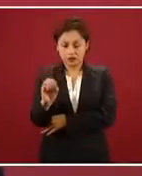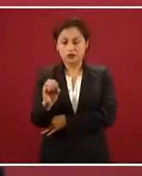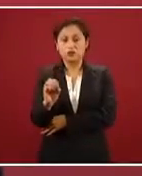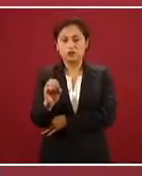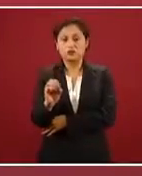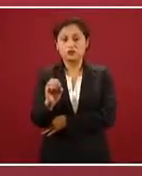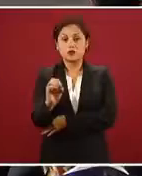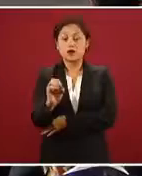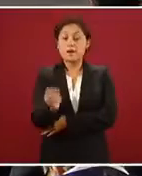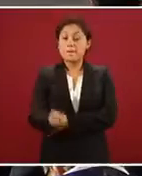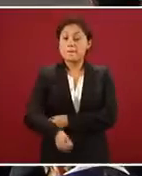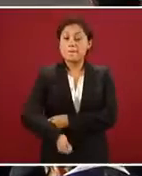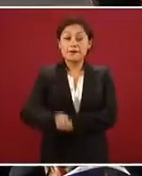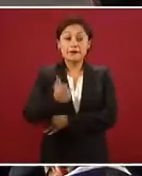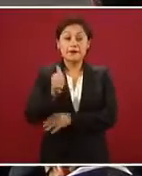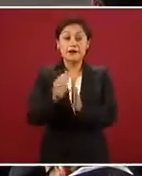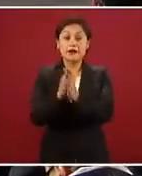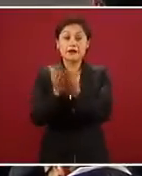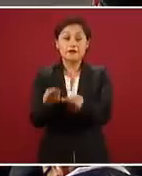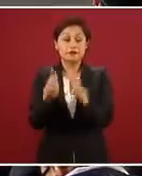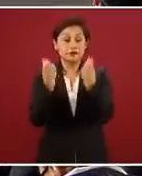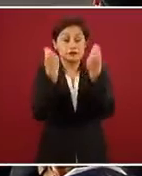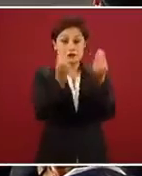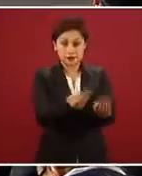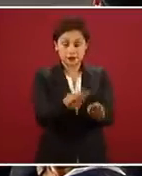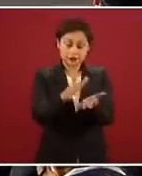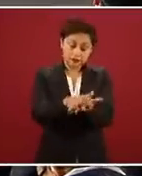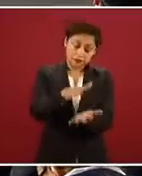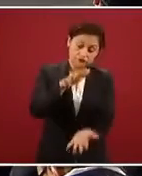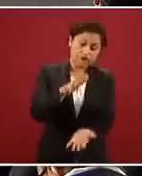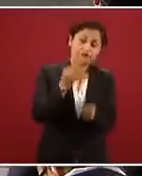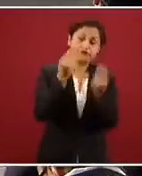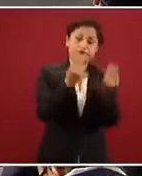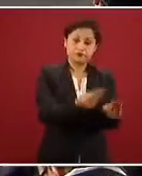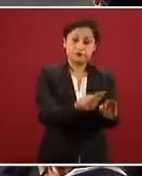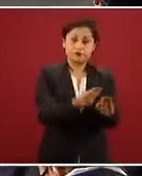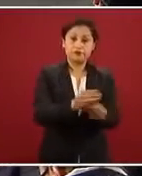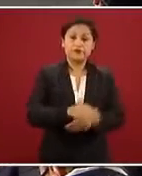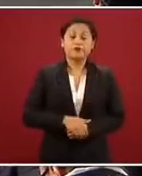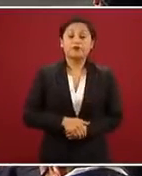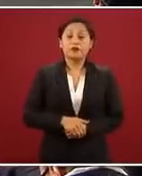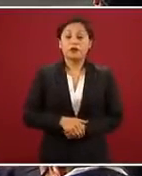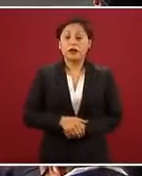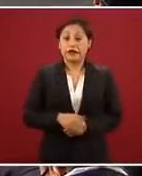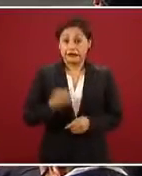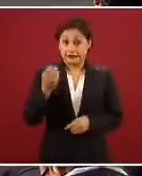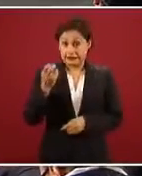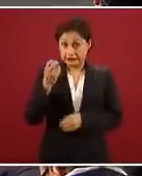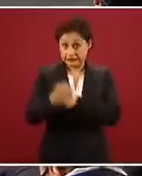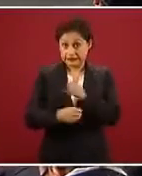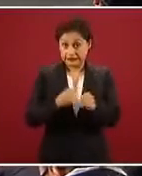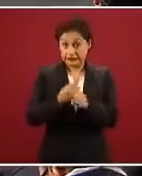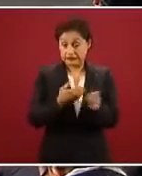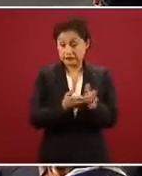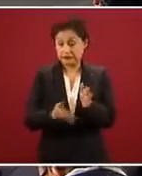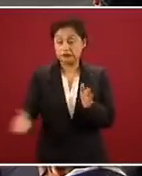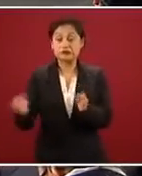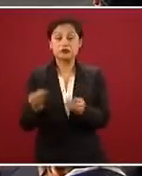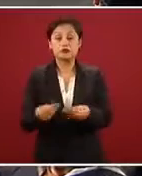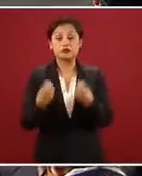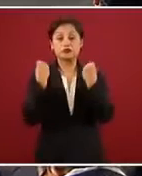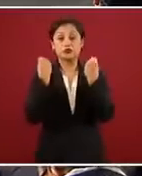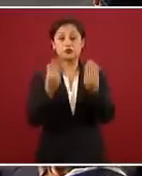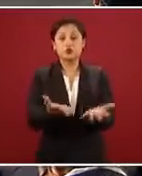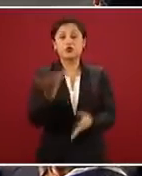texto gratuitos. La primera entrega durante todo ese año fue de 10 millones de ejemplares y hoy